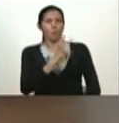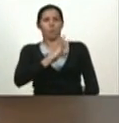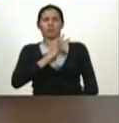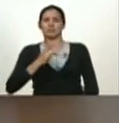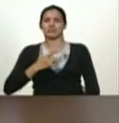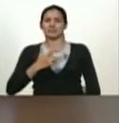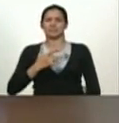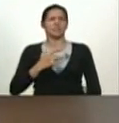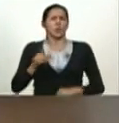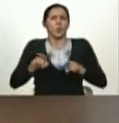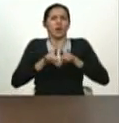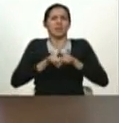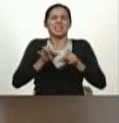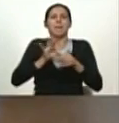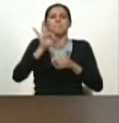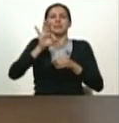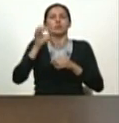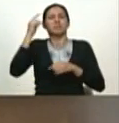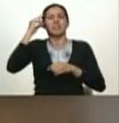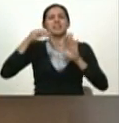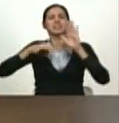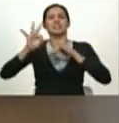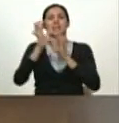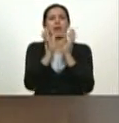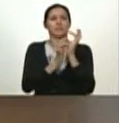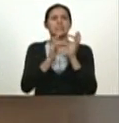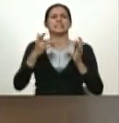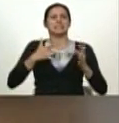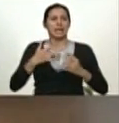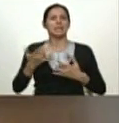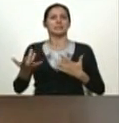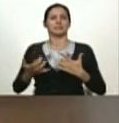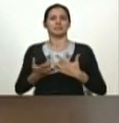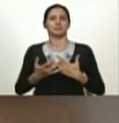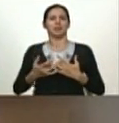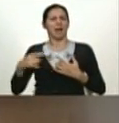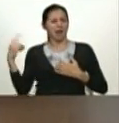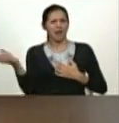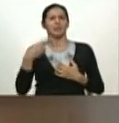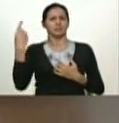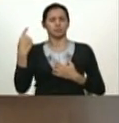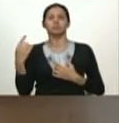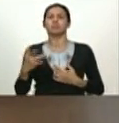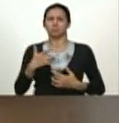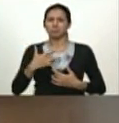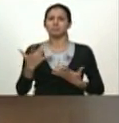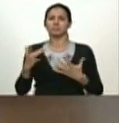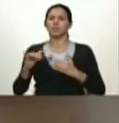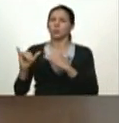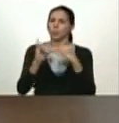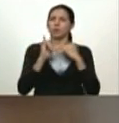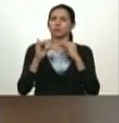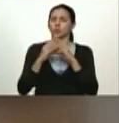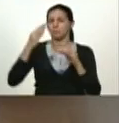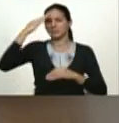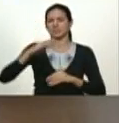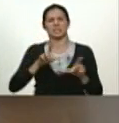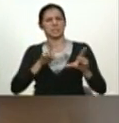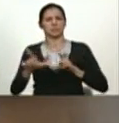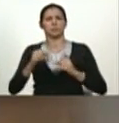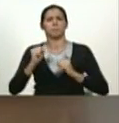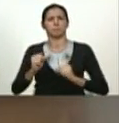de abril que anda por allí en los cuarteles uniformado está el espíritu del 13 de abril listo para